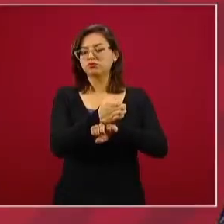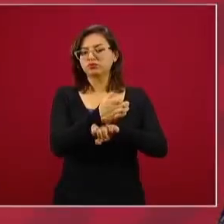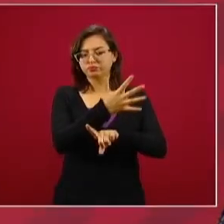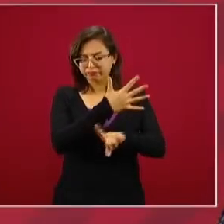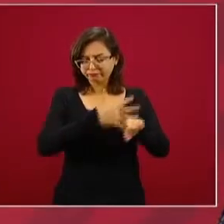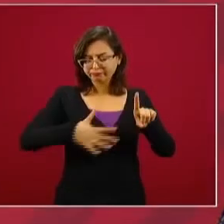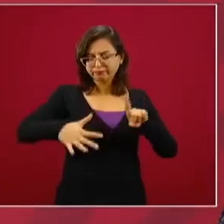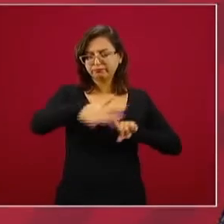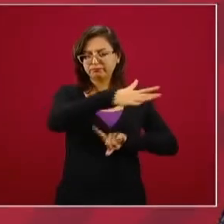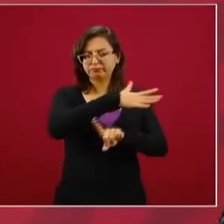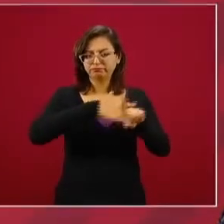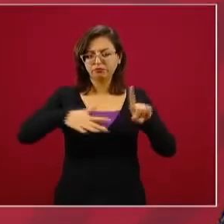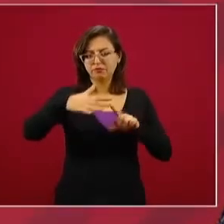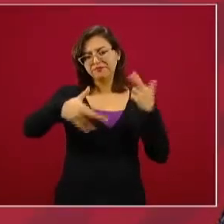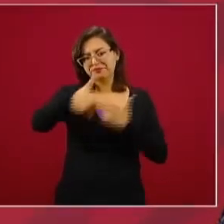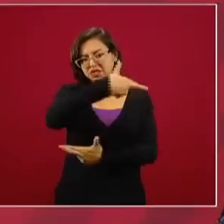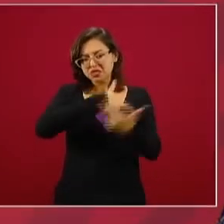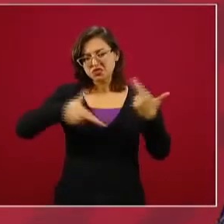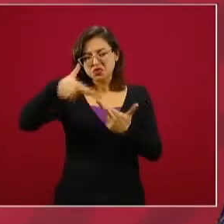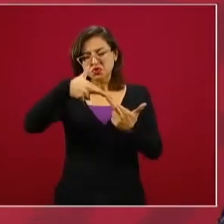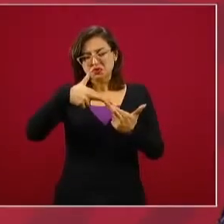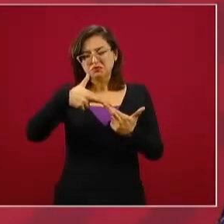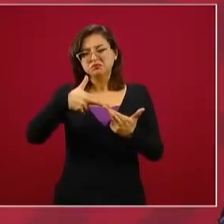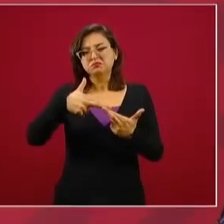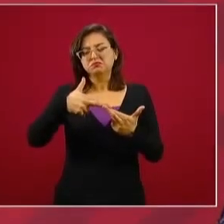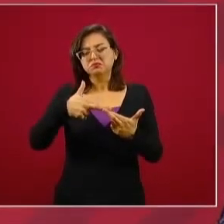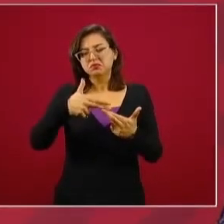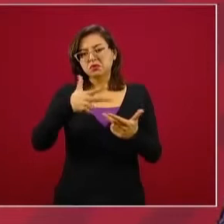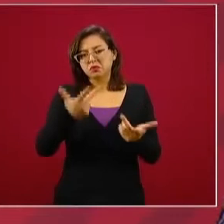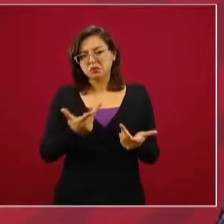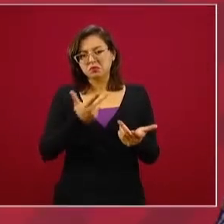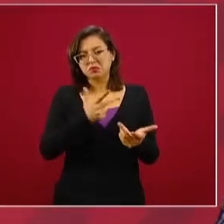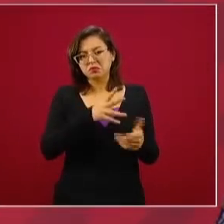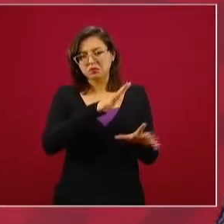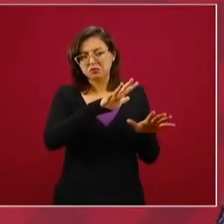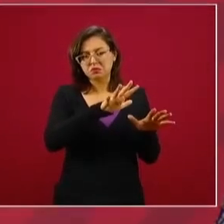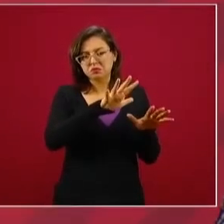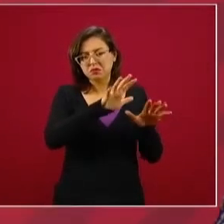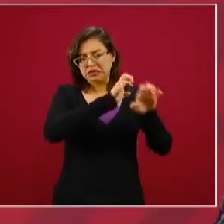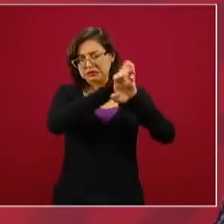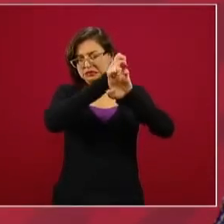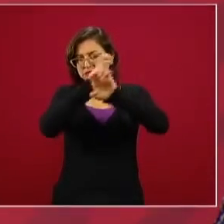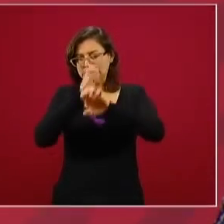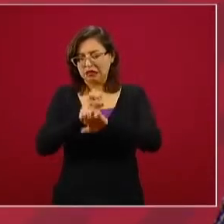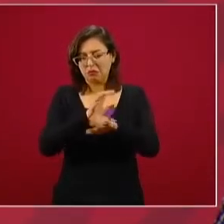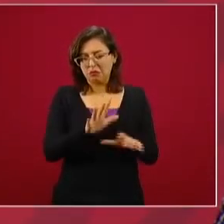cada región, que cada estado decide